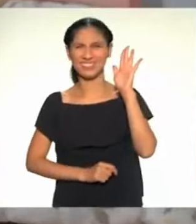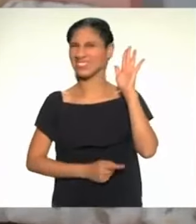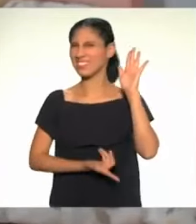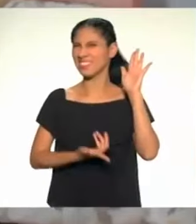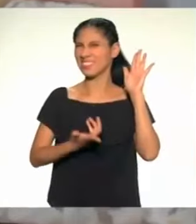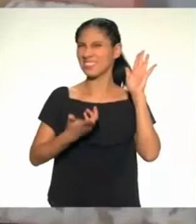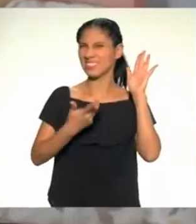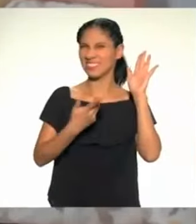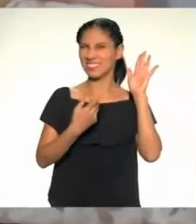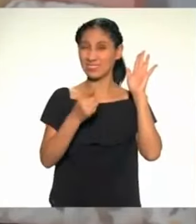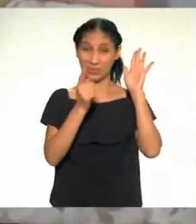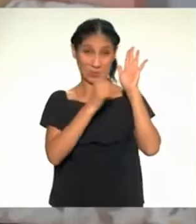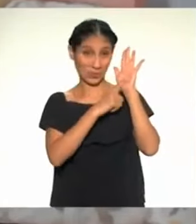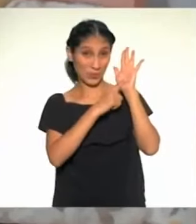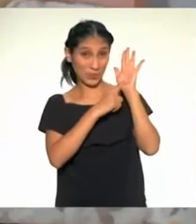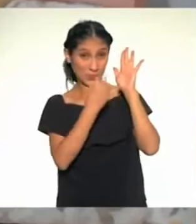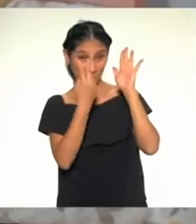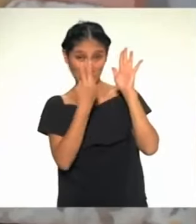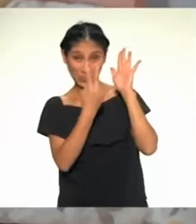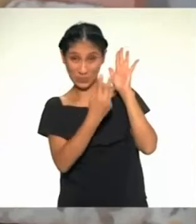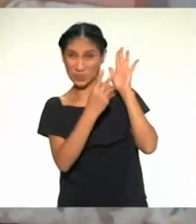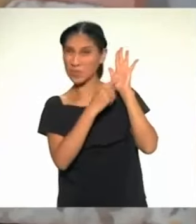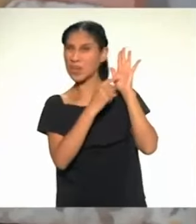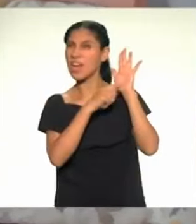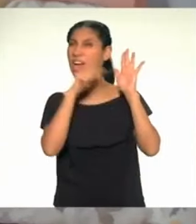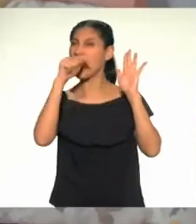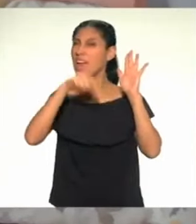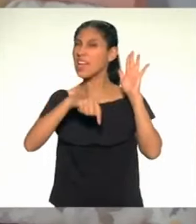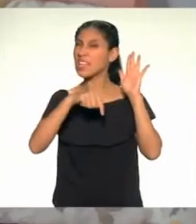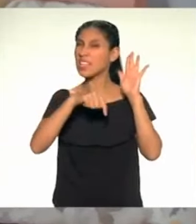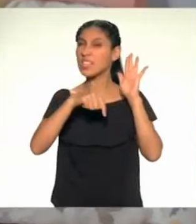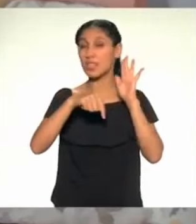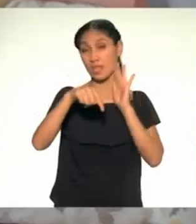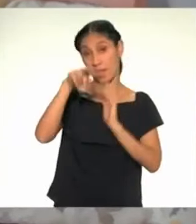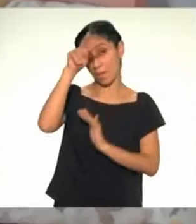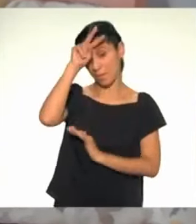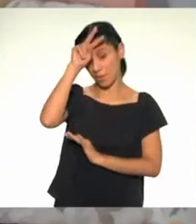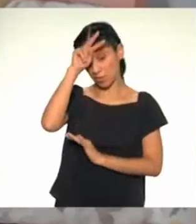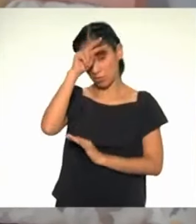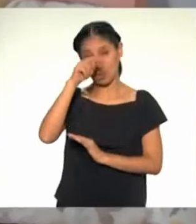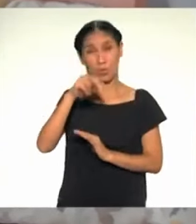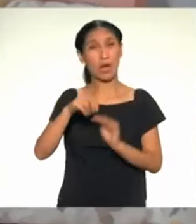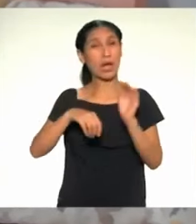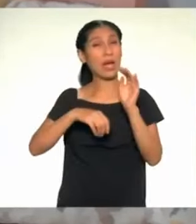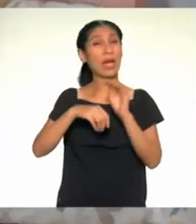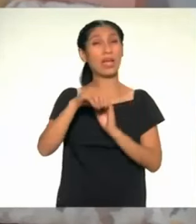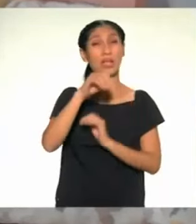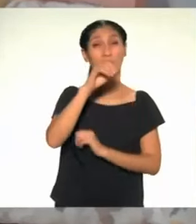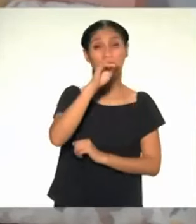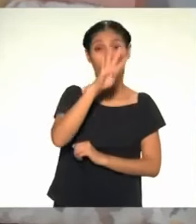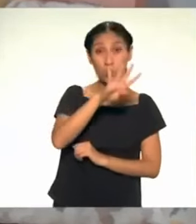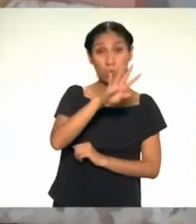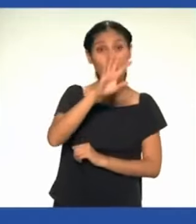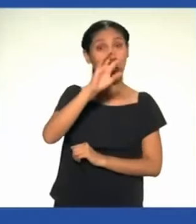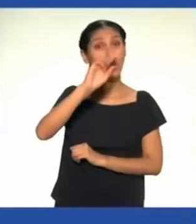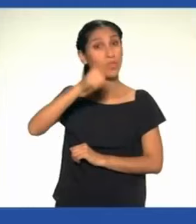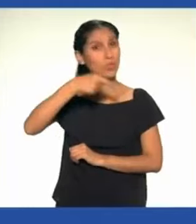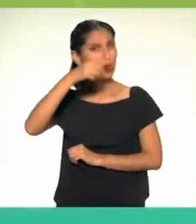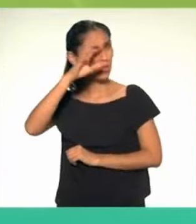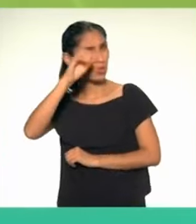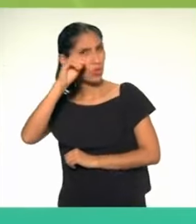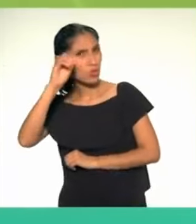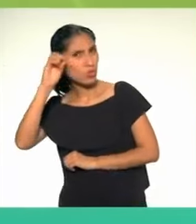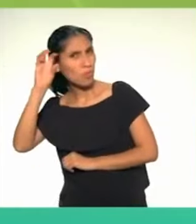¿Pueden creer que en nuestro país tenemos 4.000 variedades de papas comestibles?